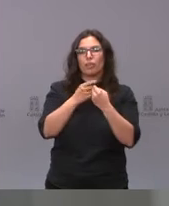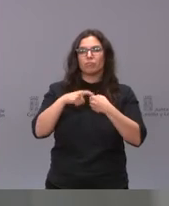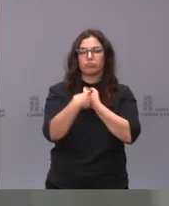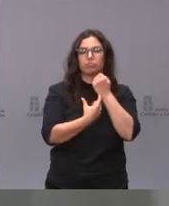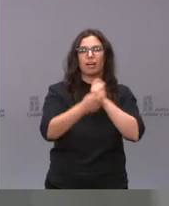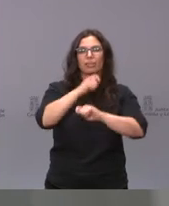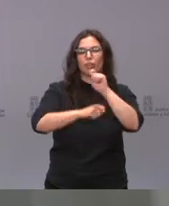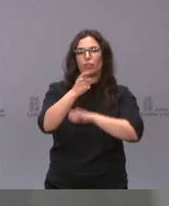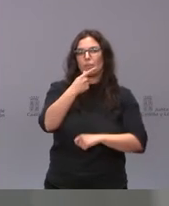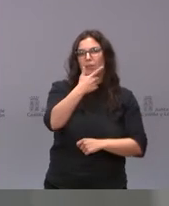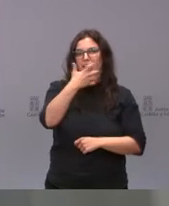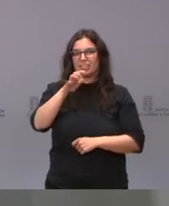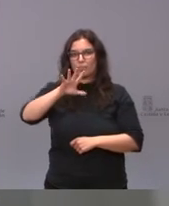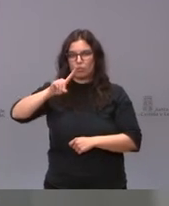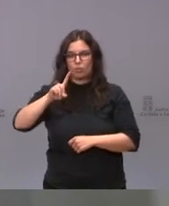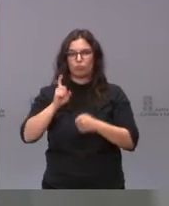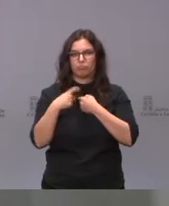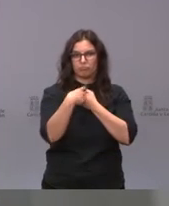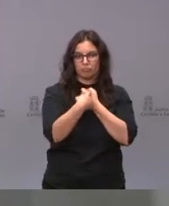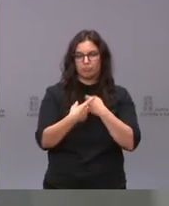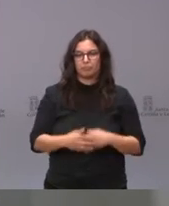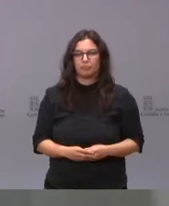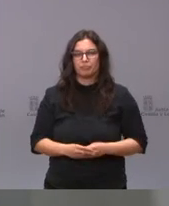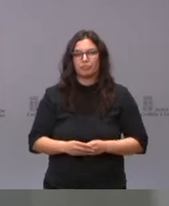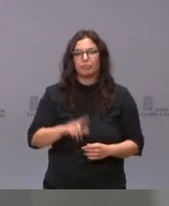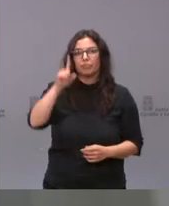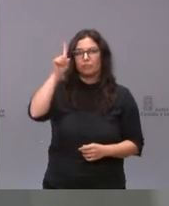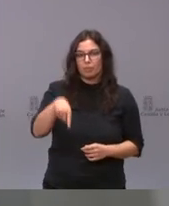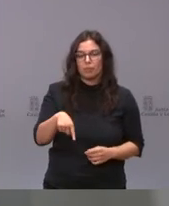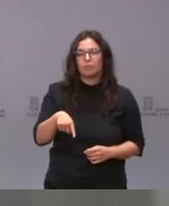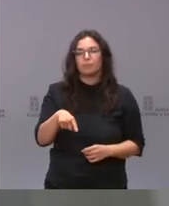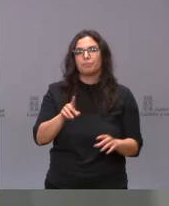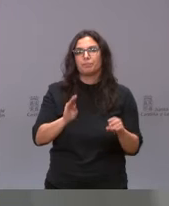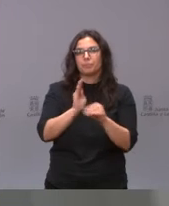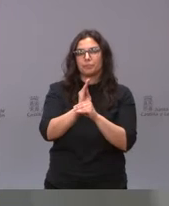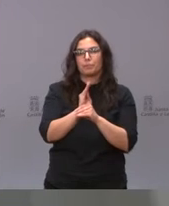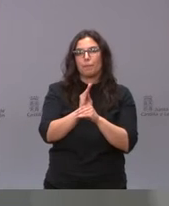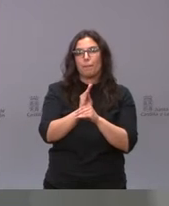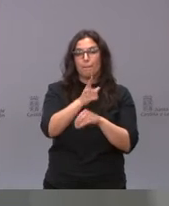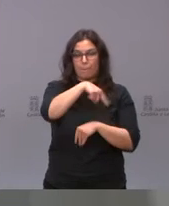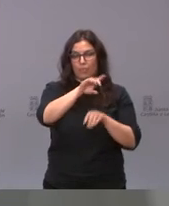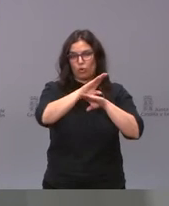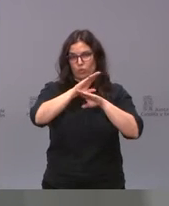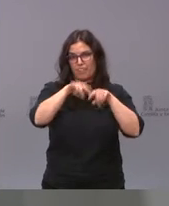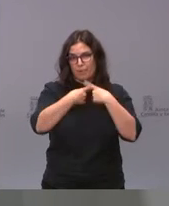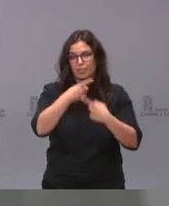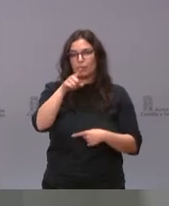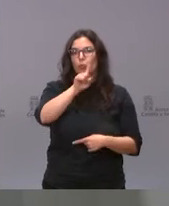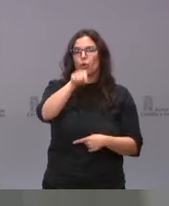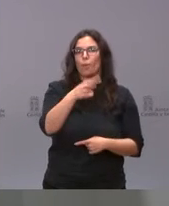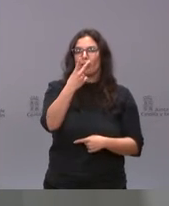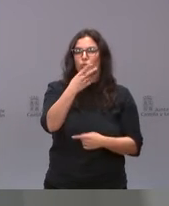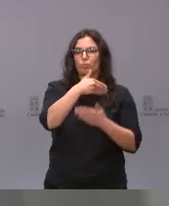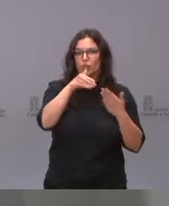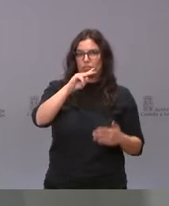asociaciones en nuestra comunidad. También se destina desde la Consejería de Familia 1,2 millones